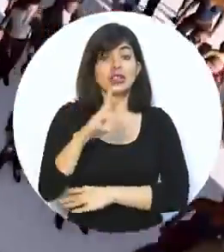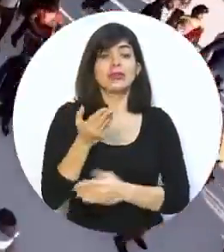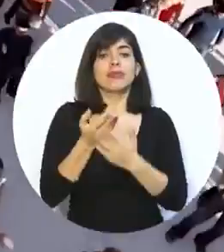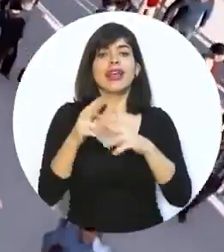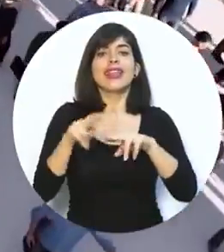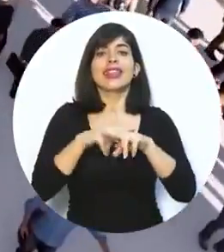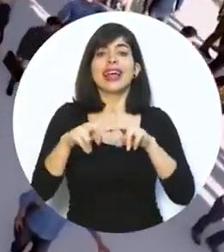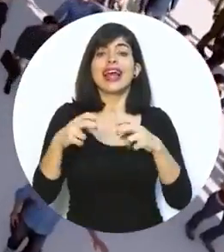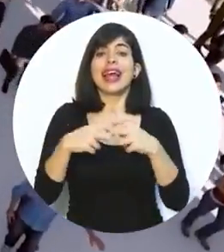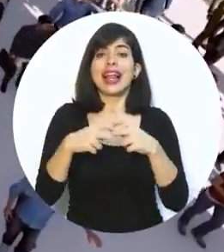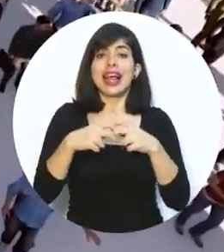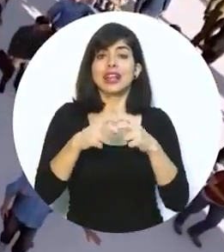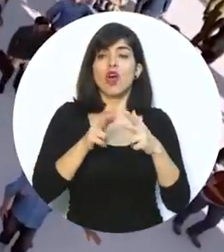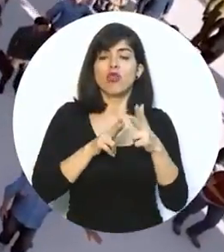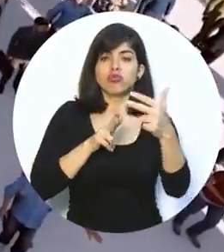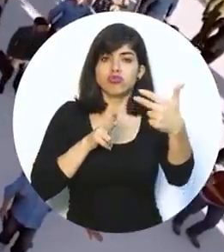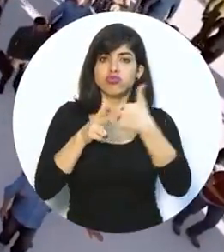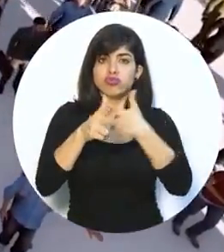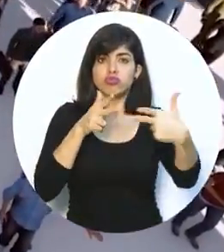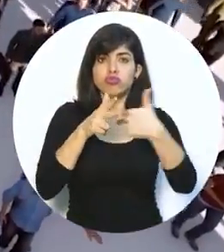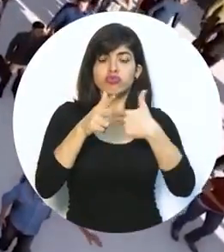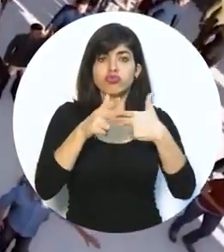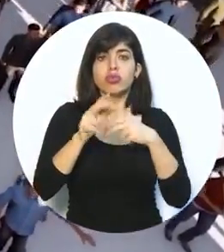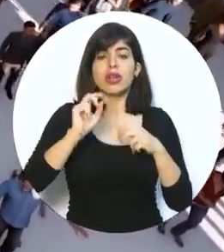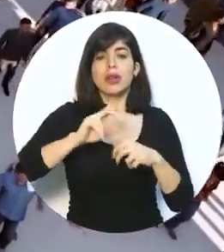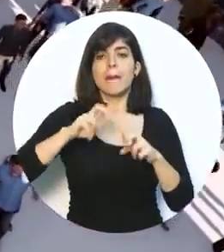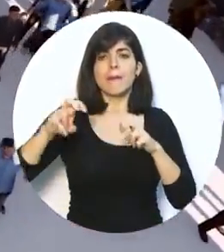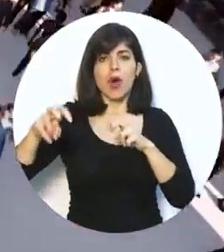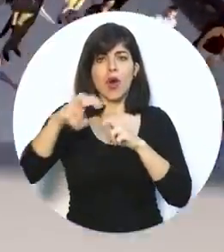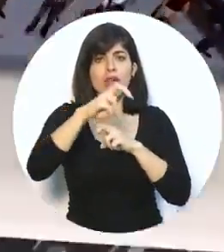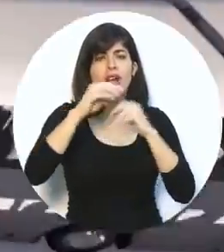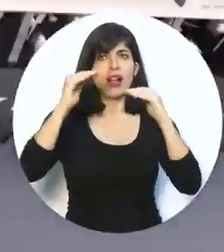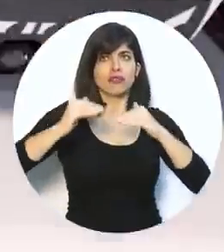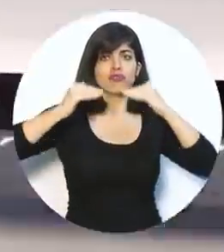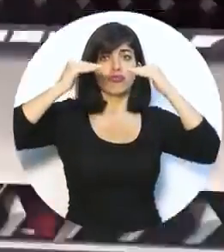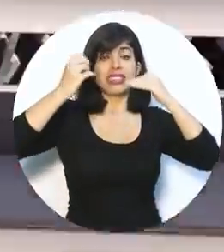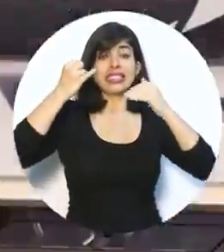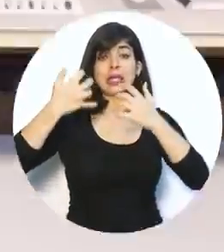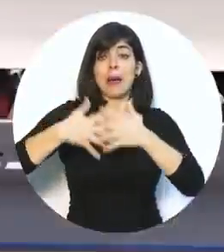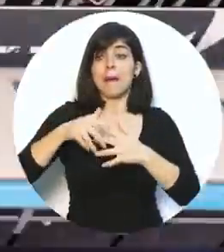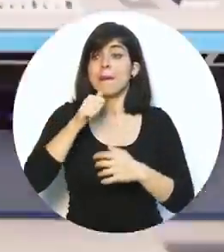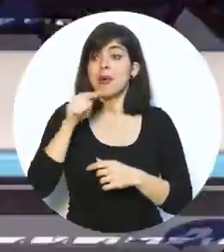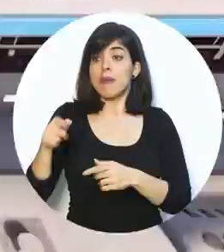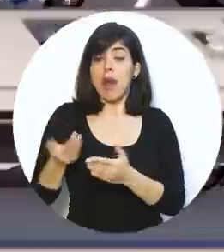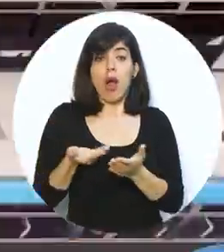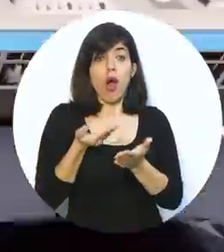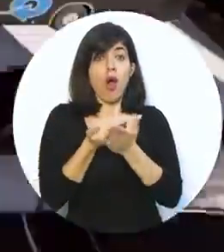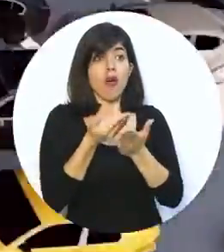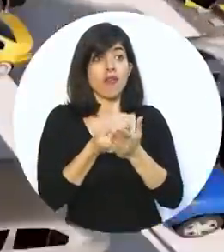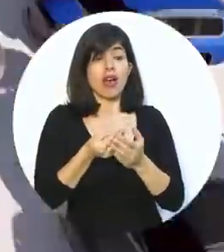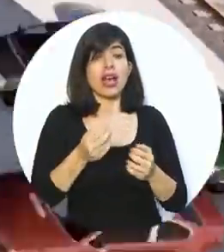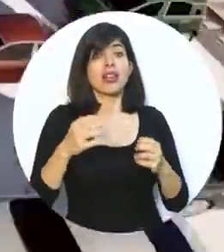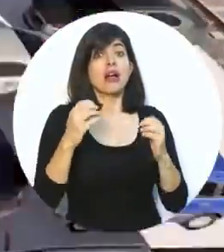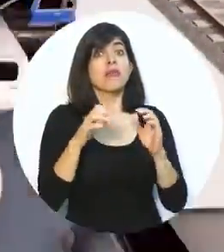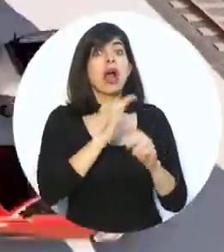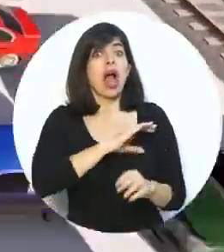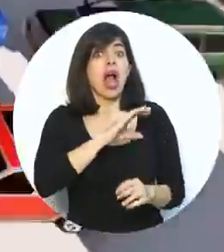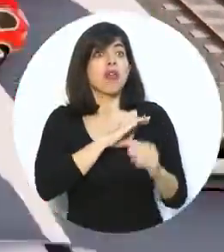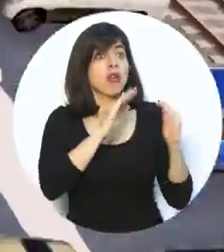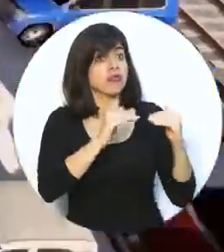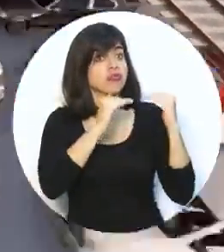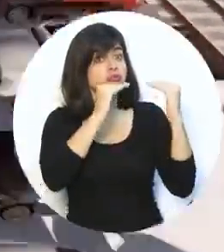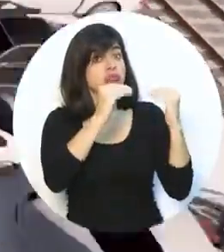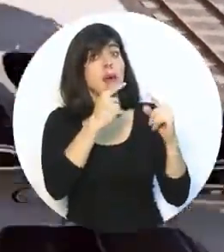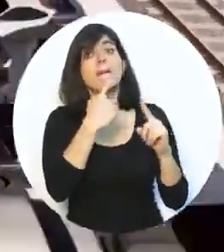costarricense es un tren eléctrico a doble vía con nodos de integración intermodal y elevado. En caso de que una empresa privada haga una oferta con altos